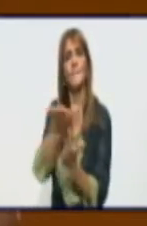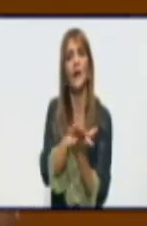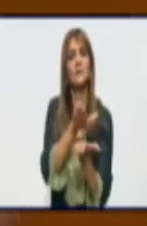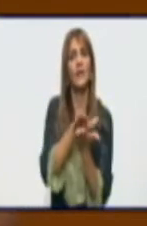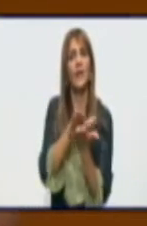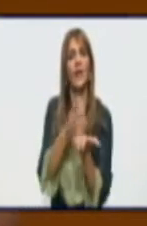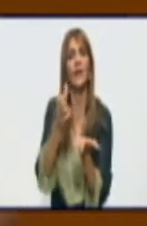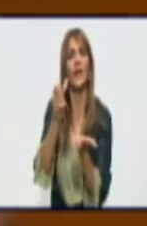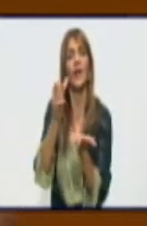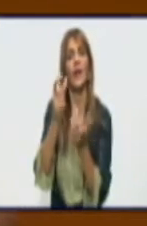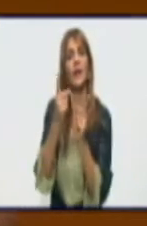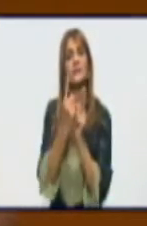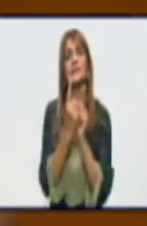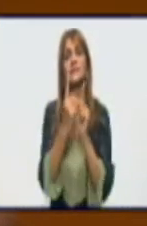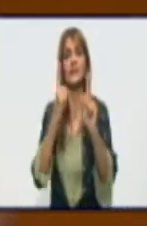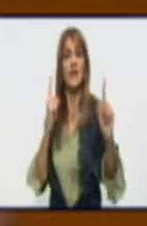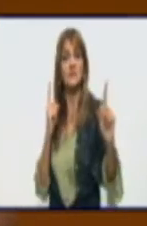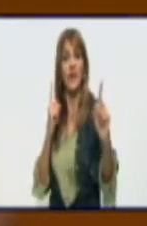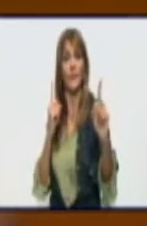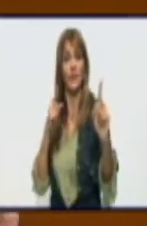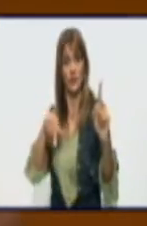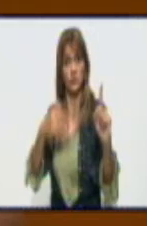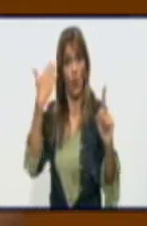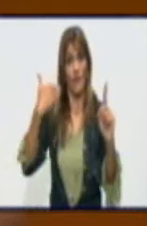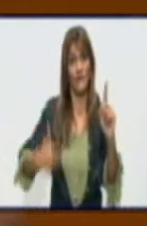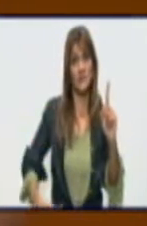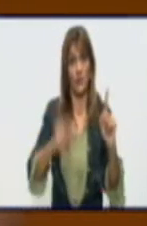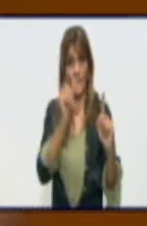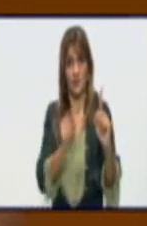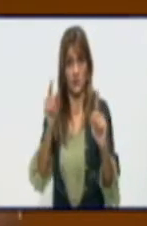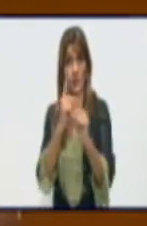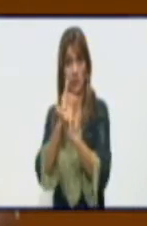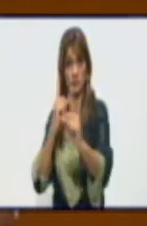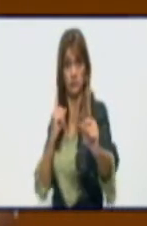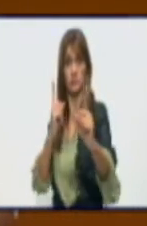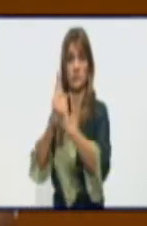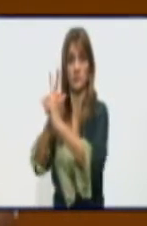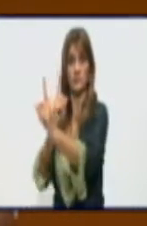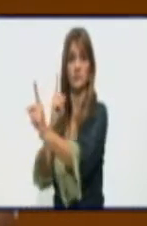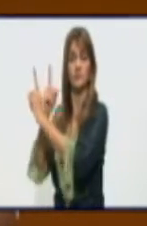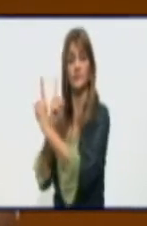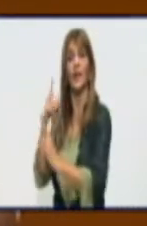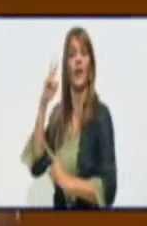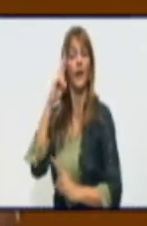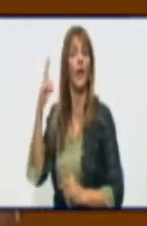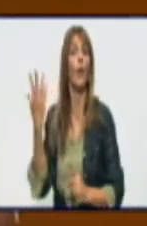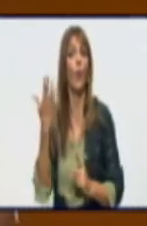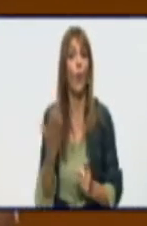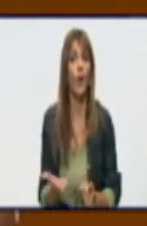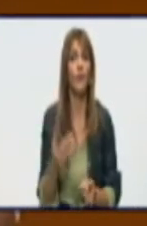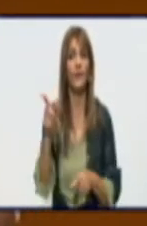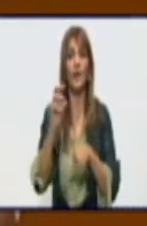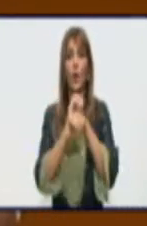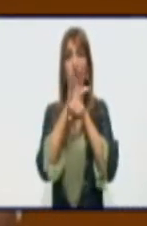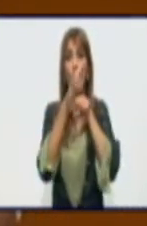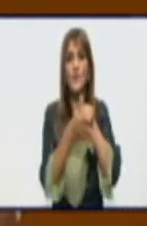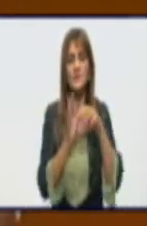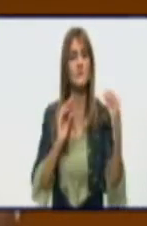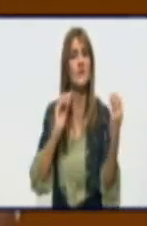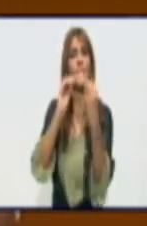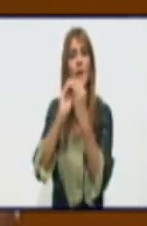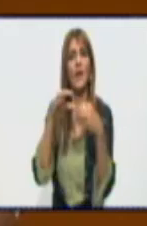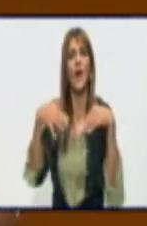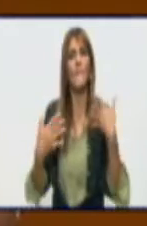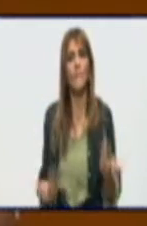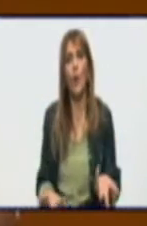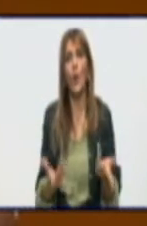sobre todo eso, el distanciamiento físico es el que permite... Recordemos que este virus se transmite por micro gotas, cuando usted estornuda